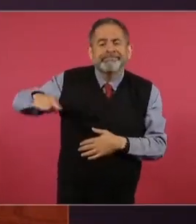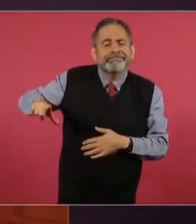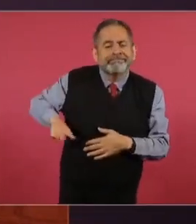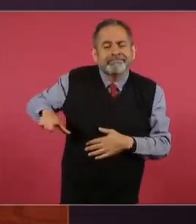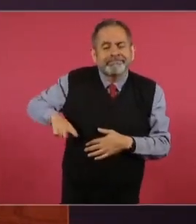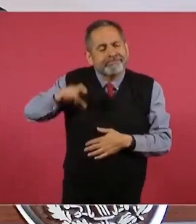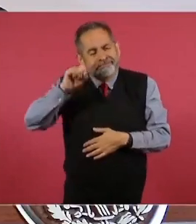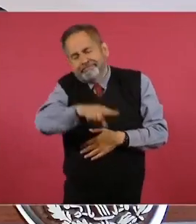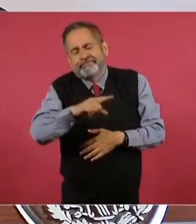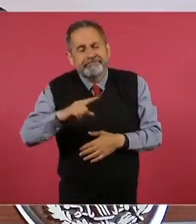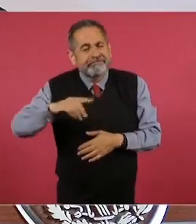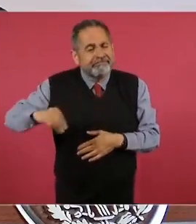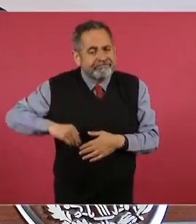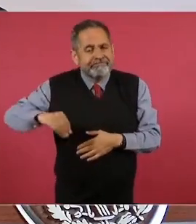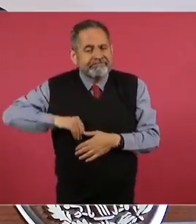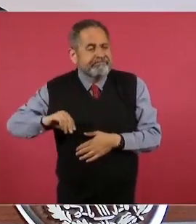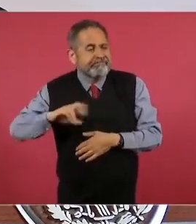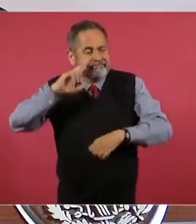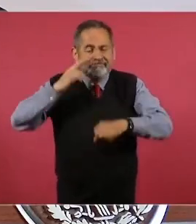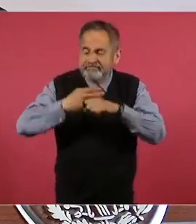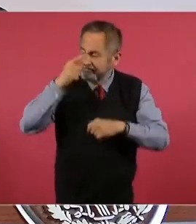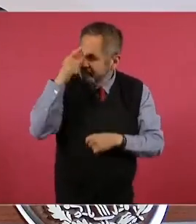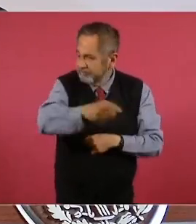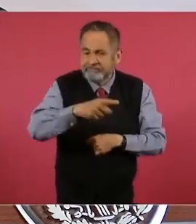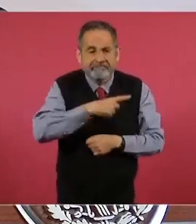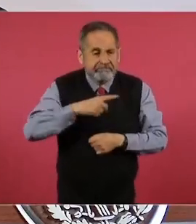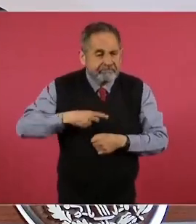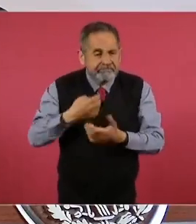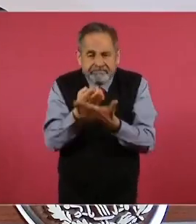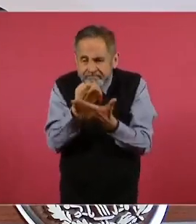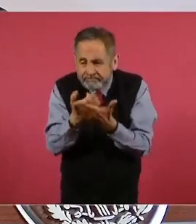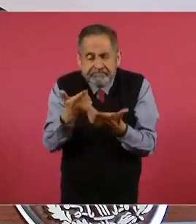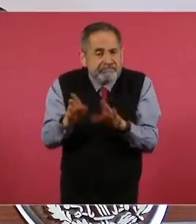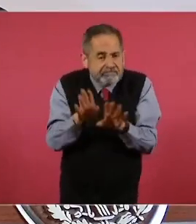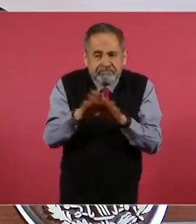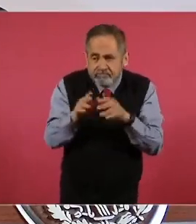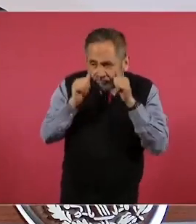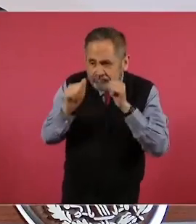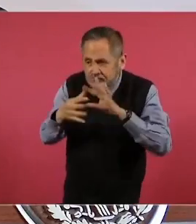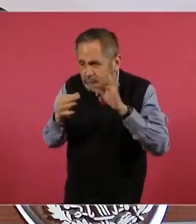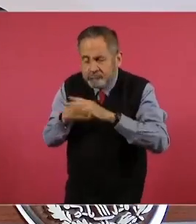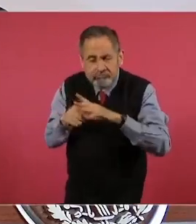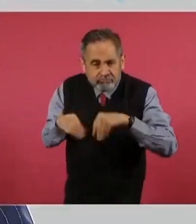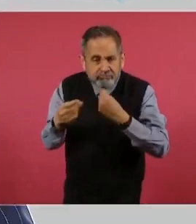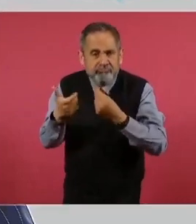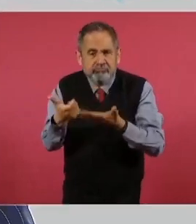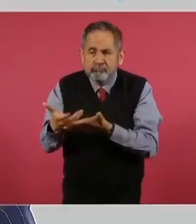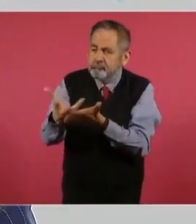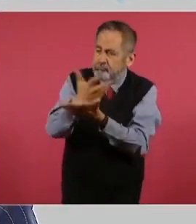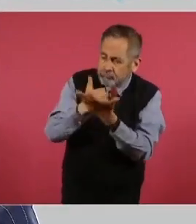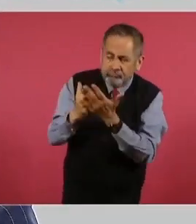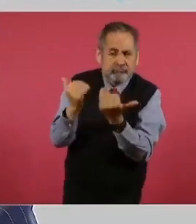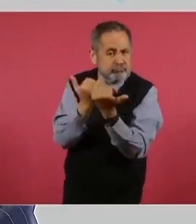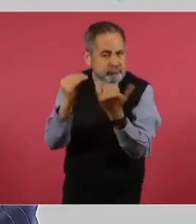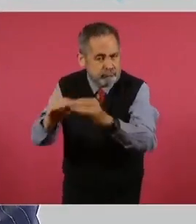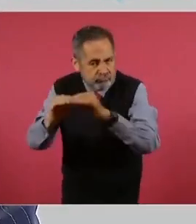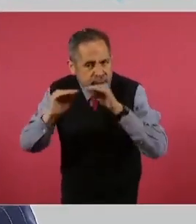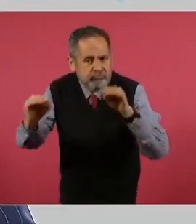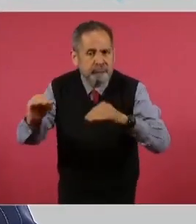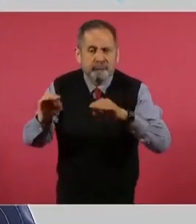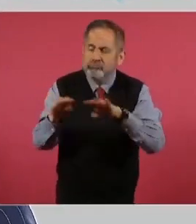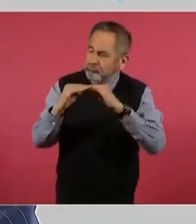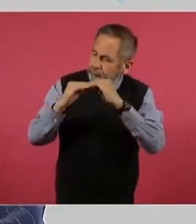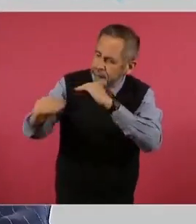responsables de revisar los modelos económicos que se aplican para generar igualdad y bienestar